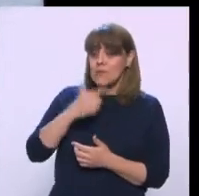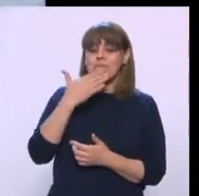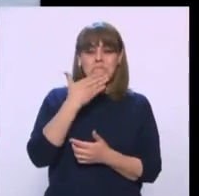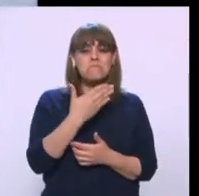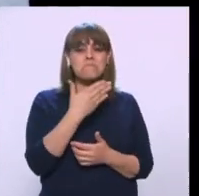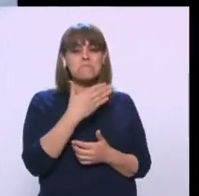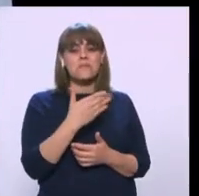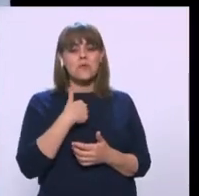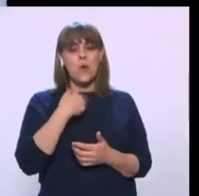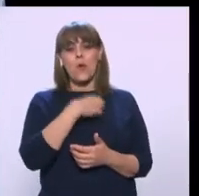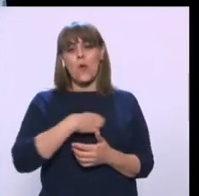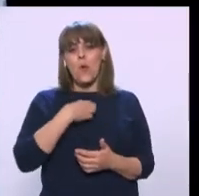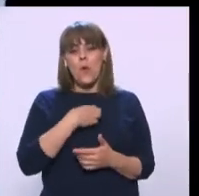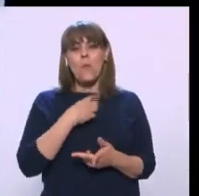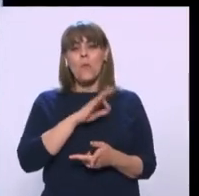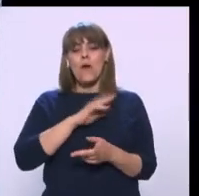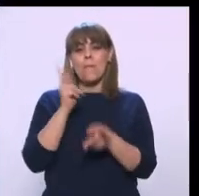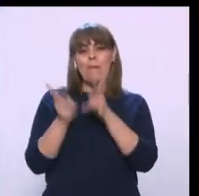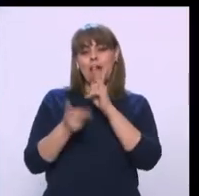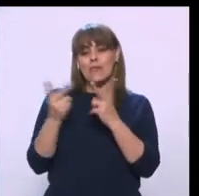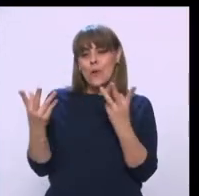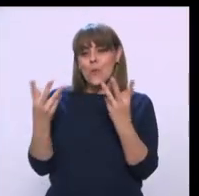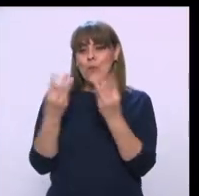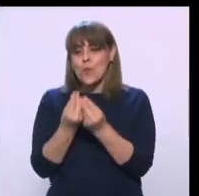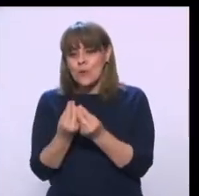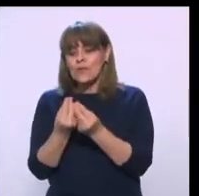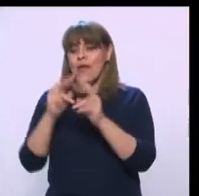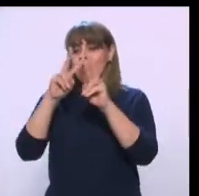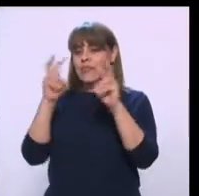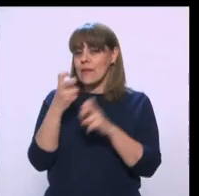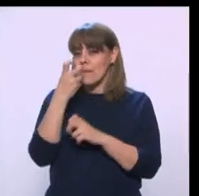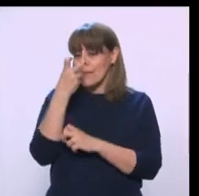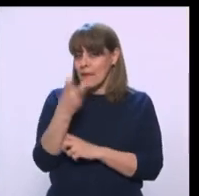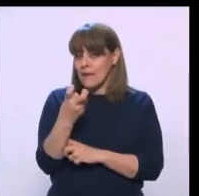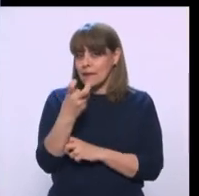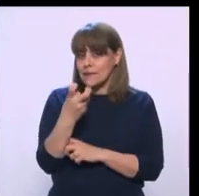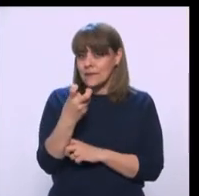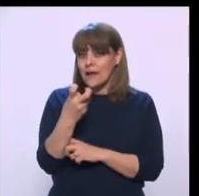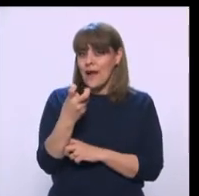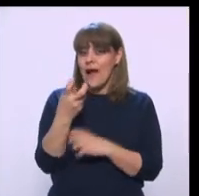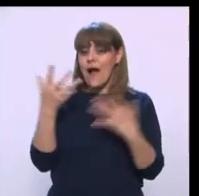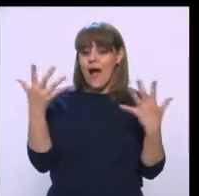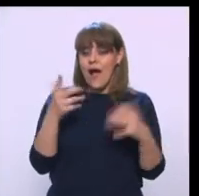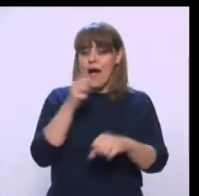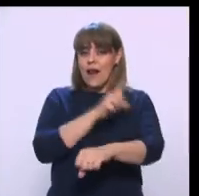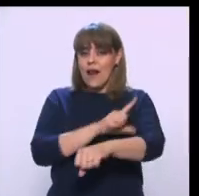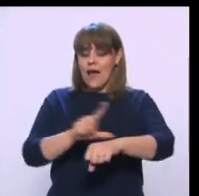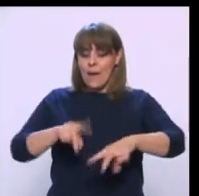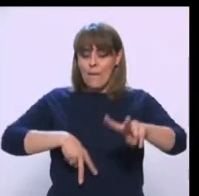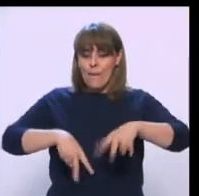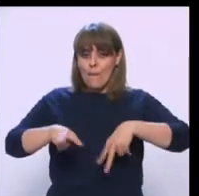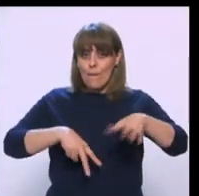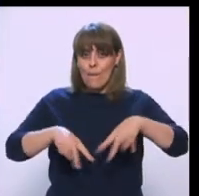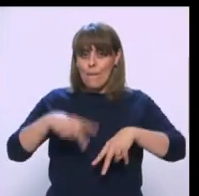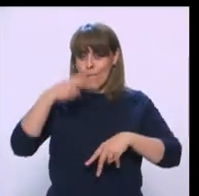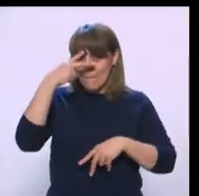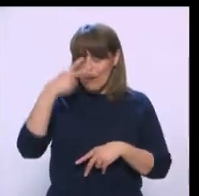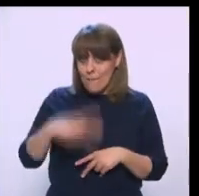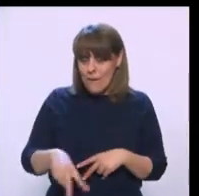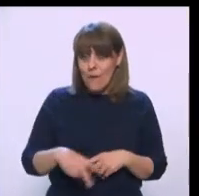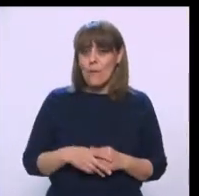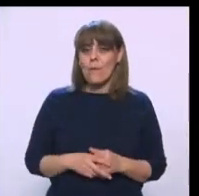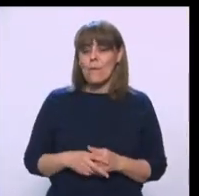Yo muy contento de platicar contigo sobre este tema de la creación de la Liga de Balompié Mexicana. Para